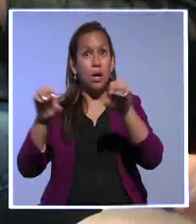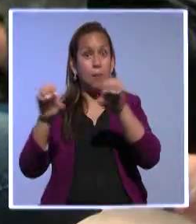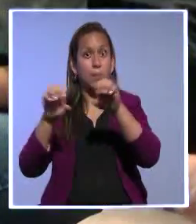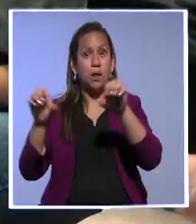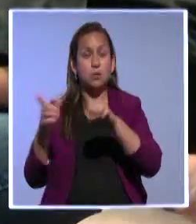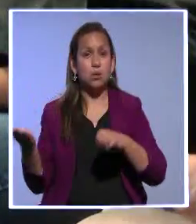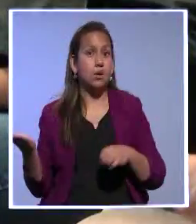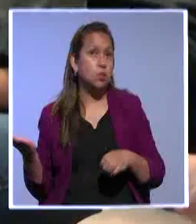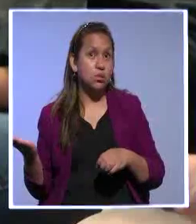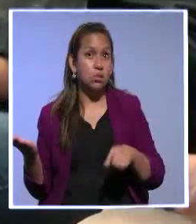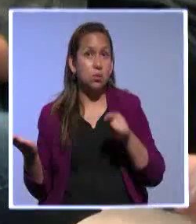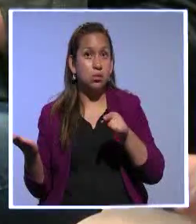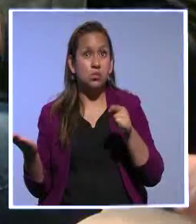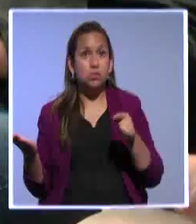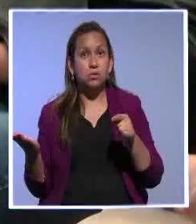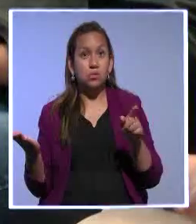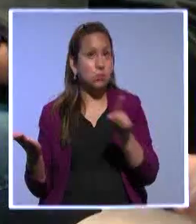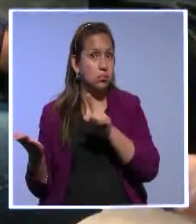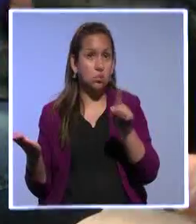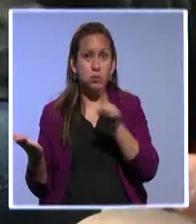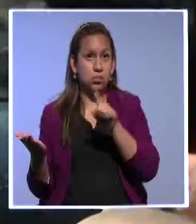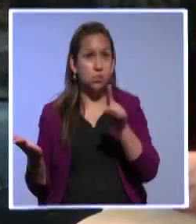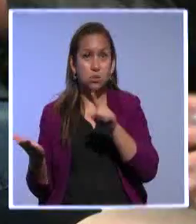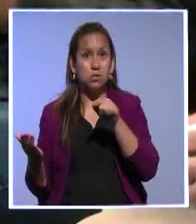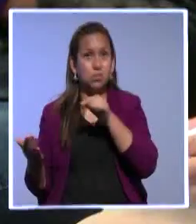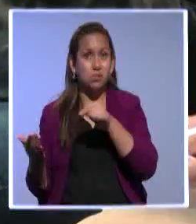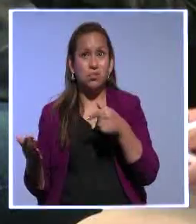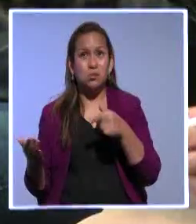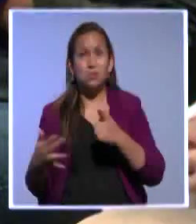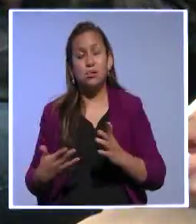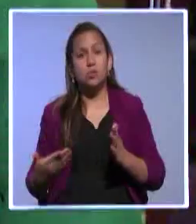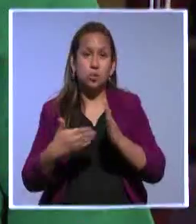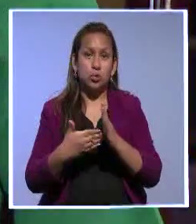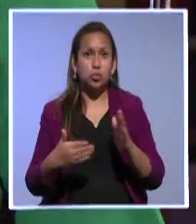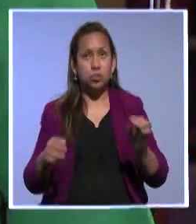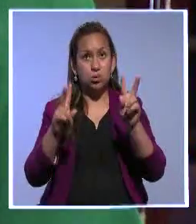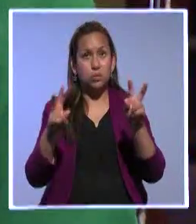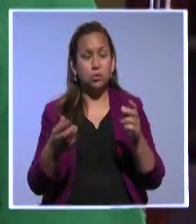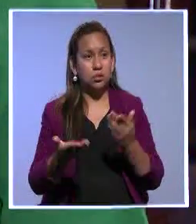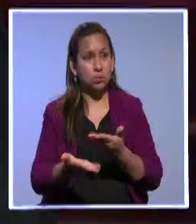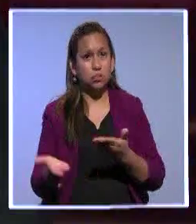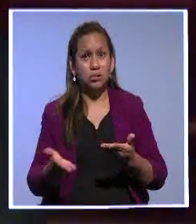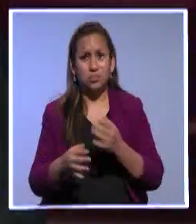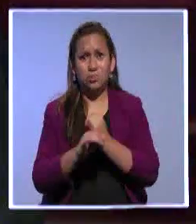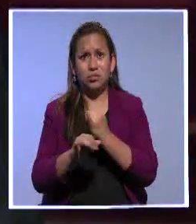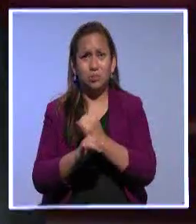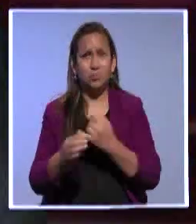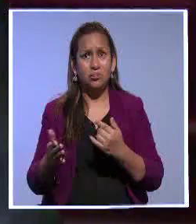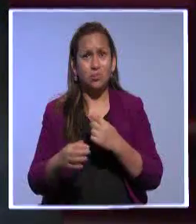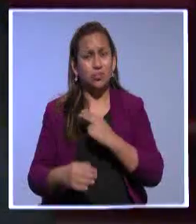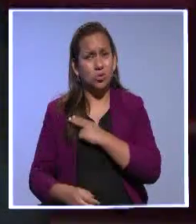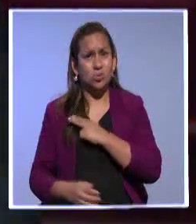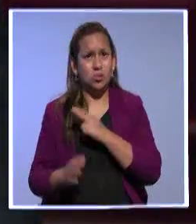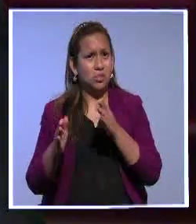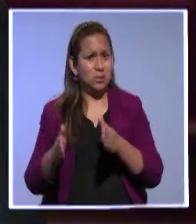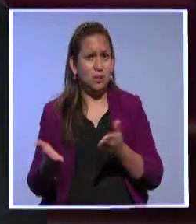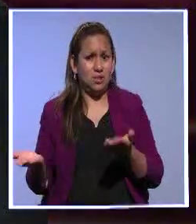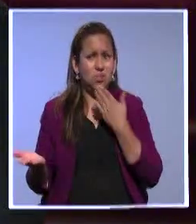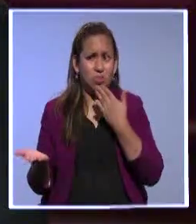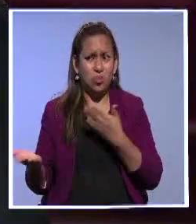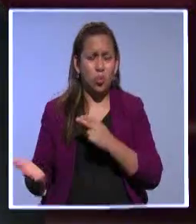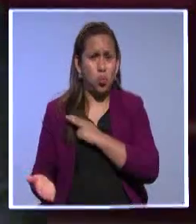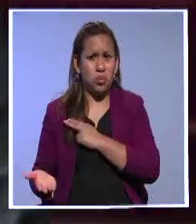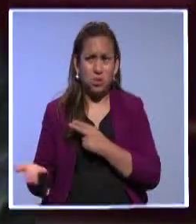es, por supuesto, que una contradicción, por supuesto que un elemento que va en contra del sentido y la naturaleza de la institución universitaria. Ningún